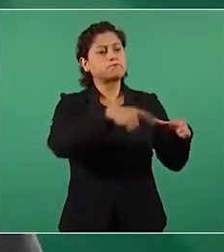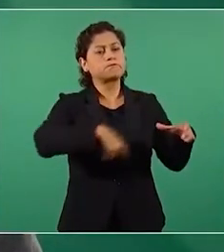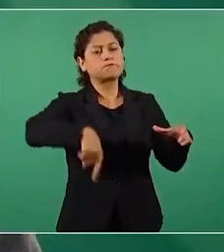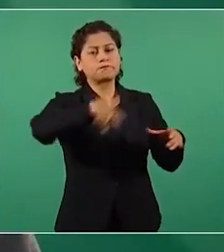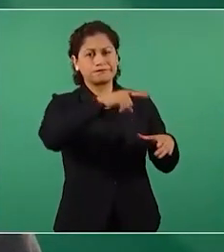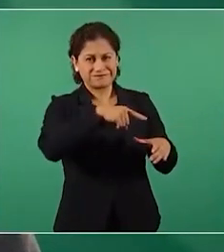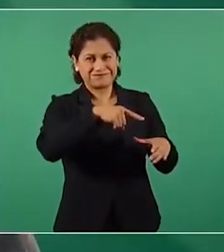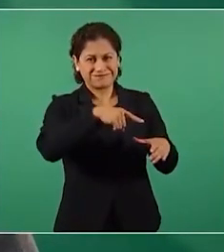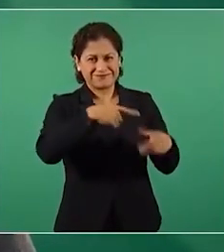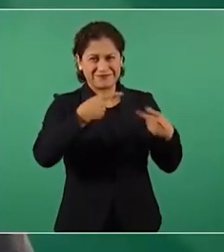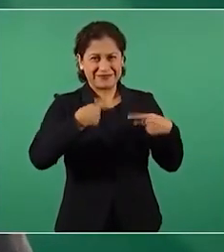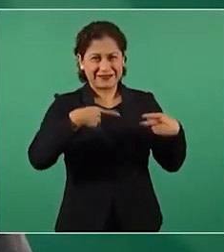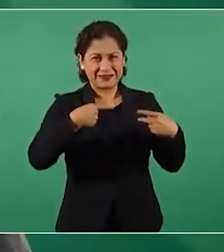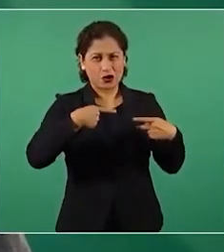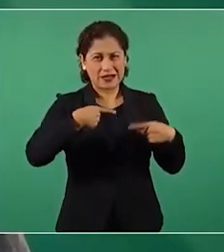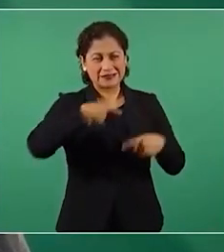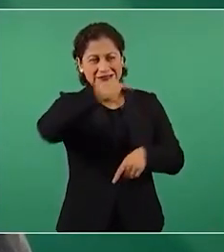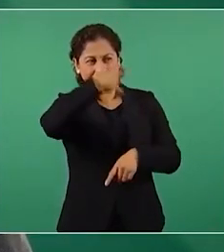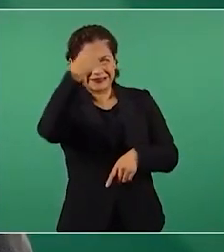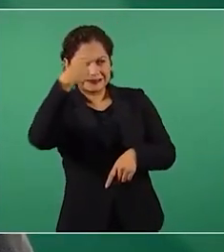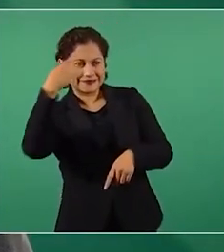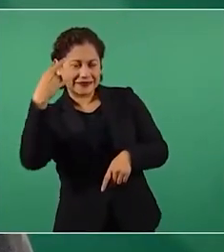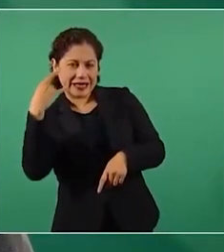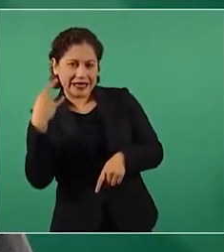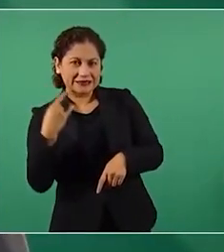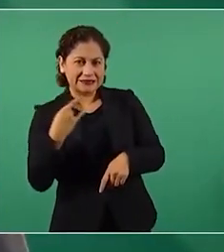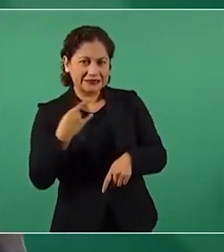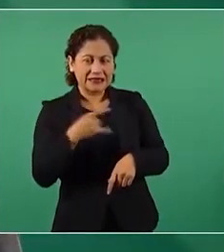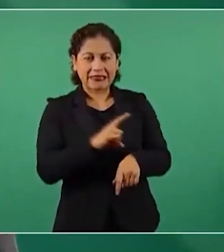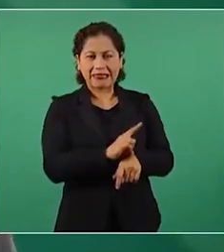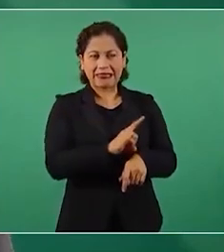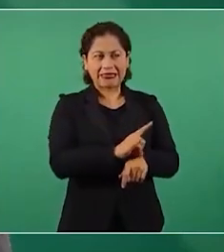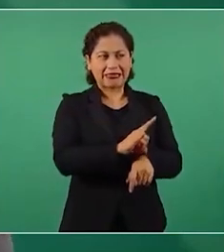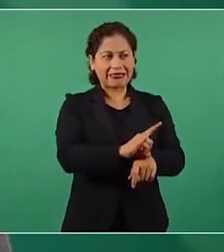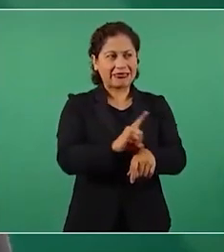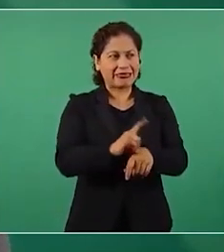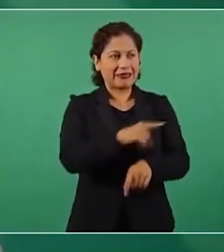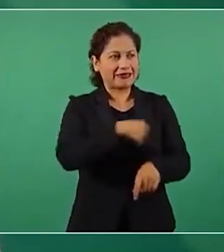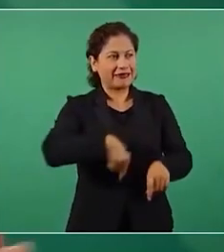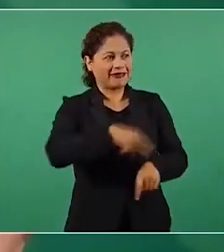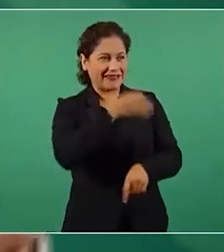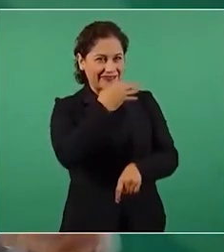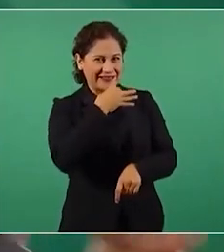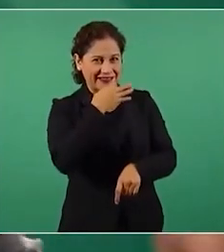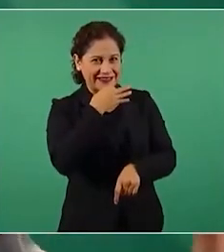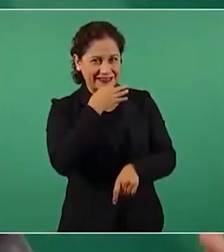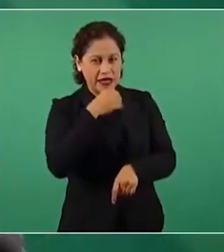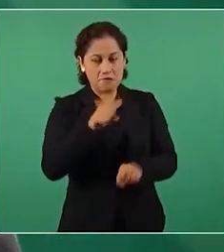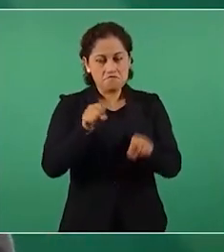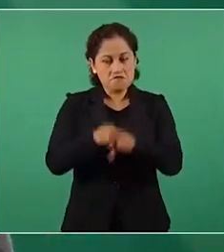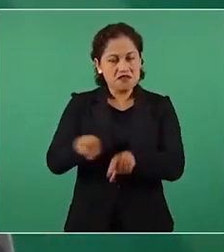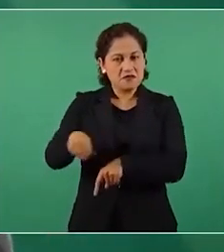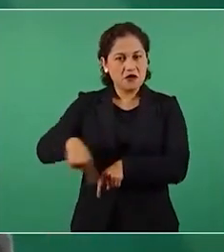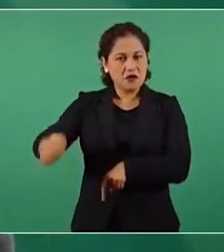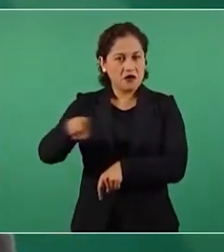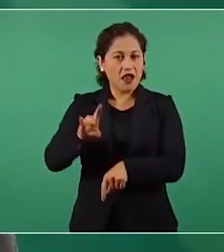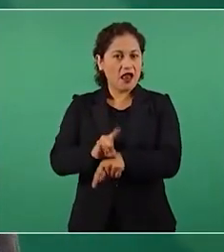al final todos se quitan la máscara y ya están sus verdaderos rostros.